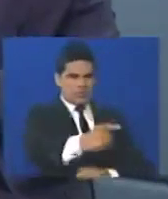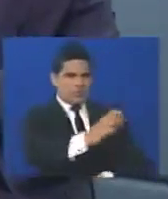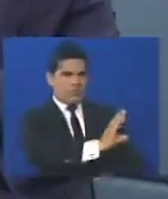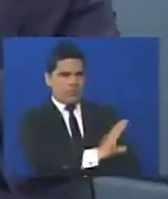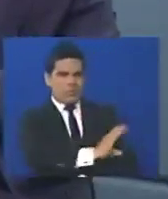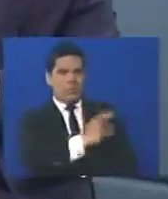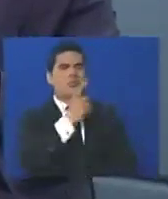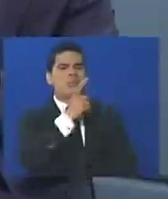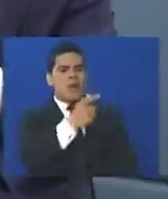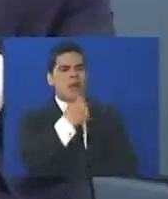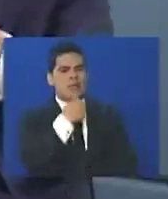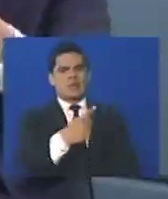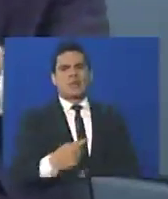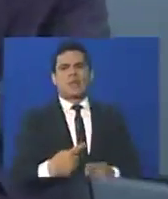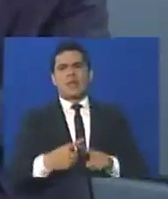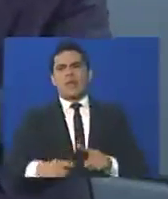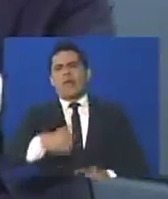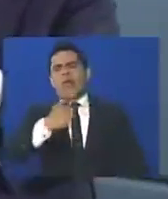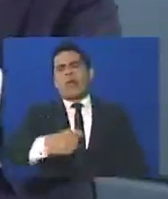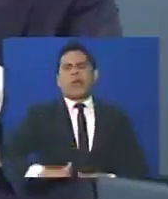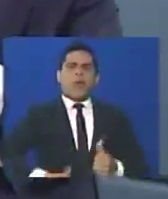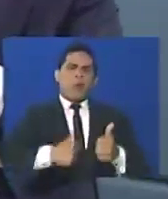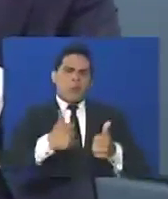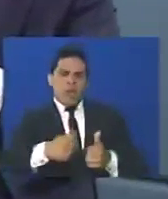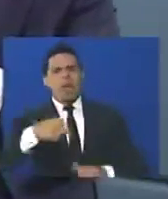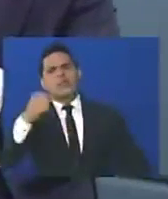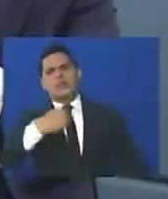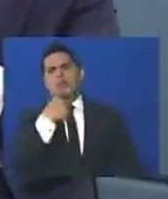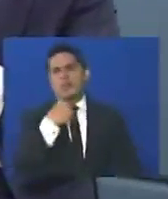conducta, ah, pero si hay gente que comienza,